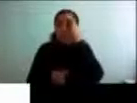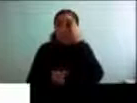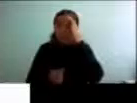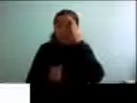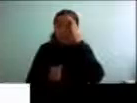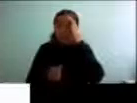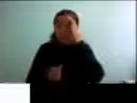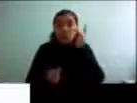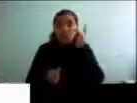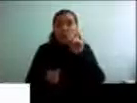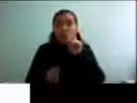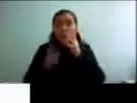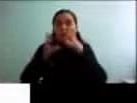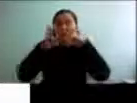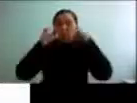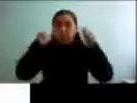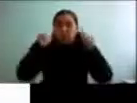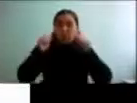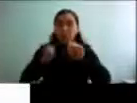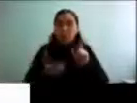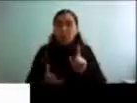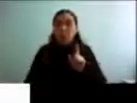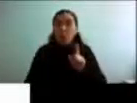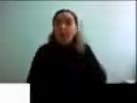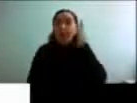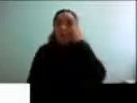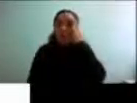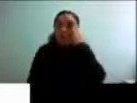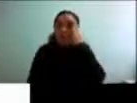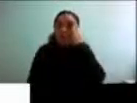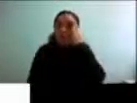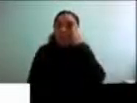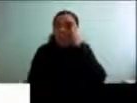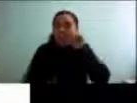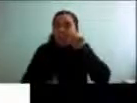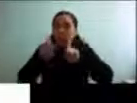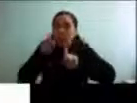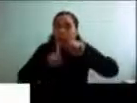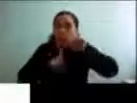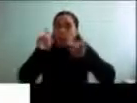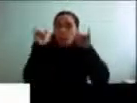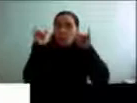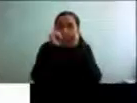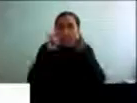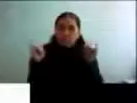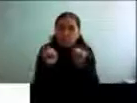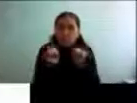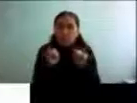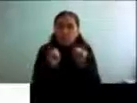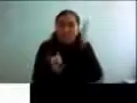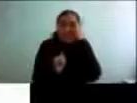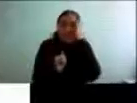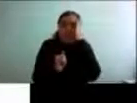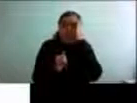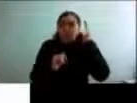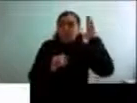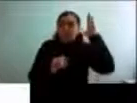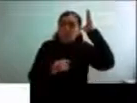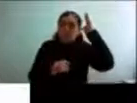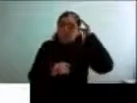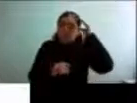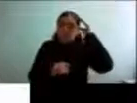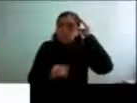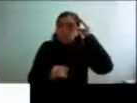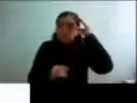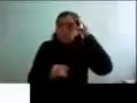memoria, pero sí se produce un declive de algunos tipos, de algunas modalidades de memoria, que a veces